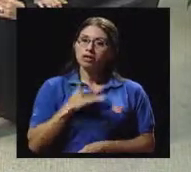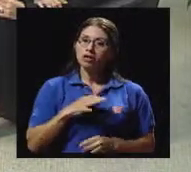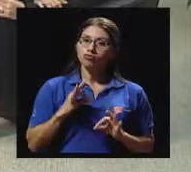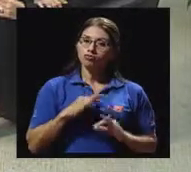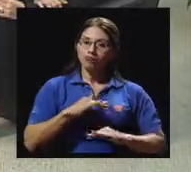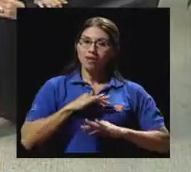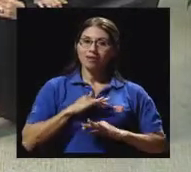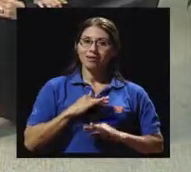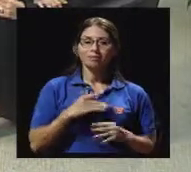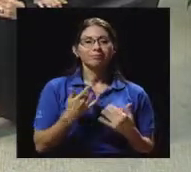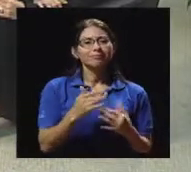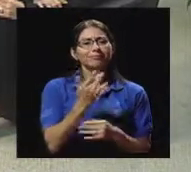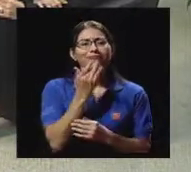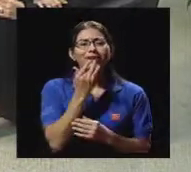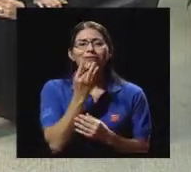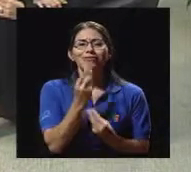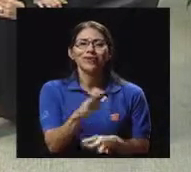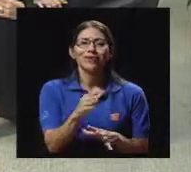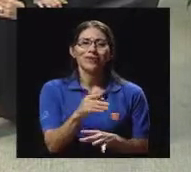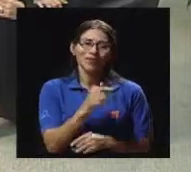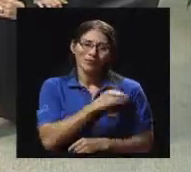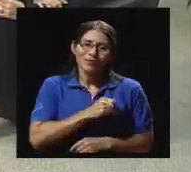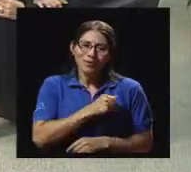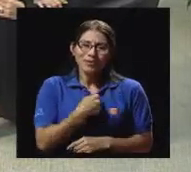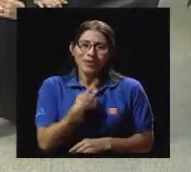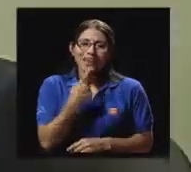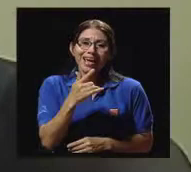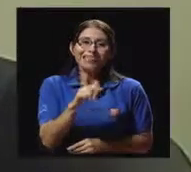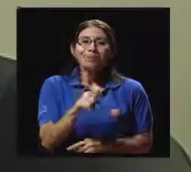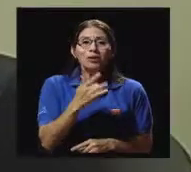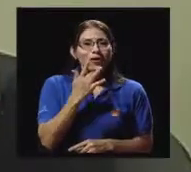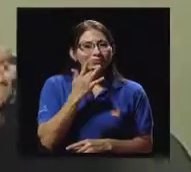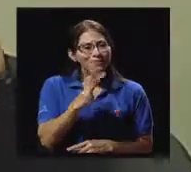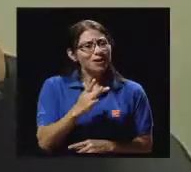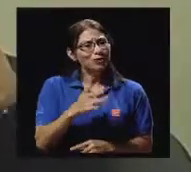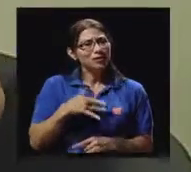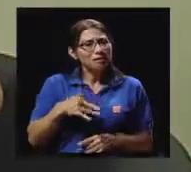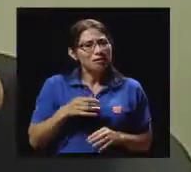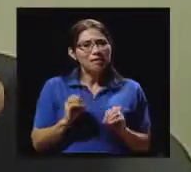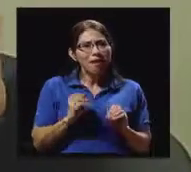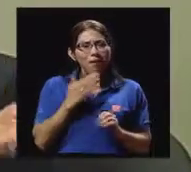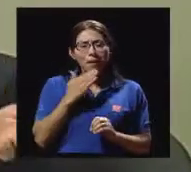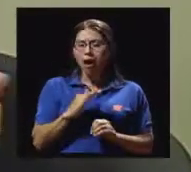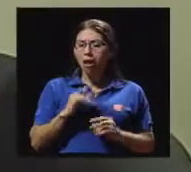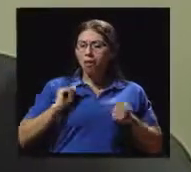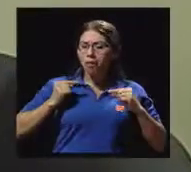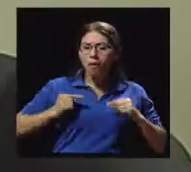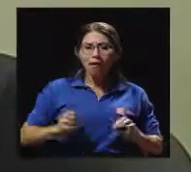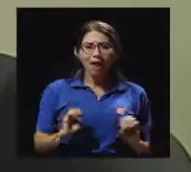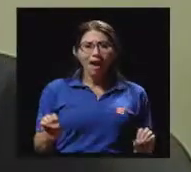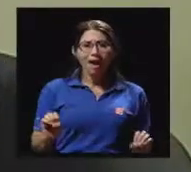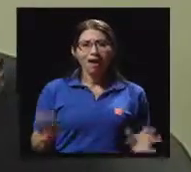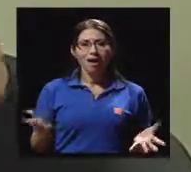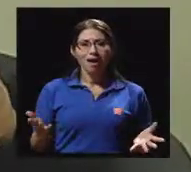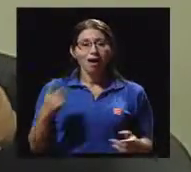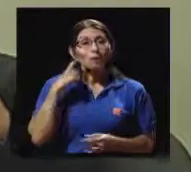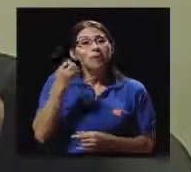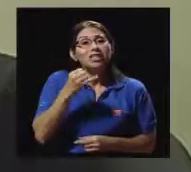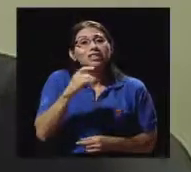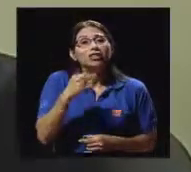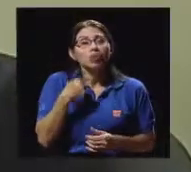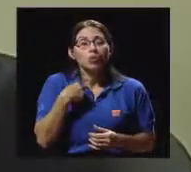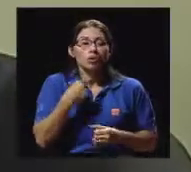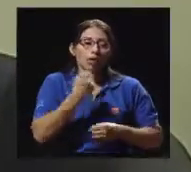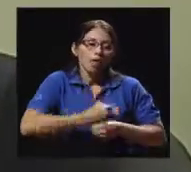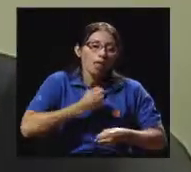disculpen la expresión, que sentirse sin malestares, porque cuando uno tiene una carga de trabajo, un estrés,